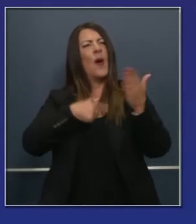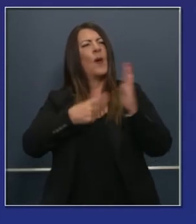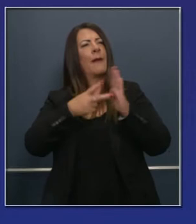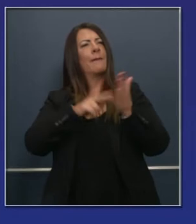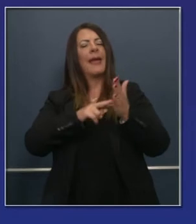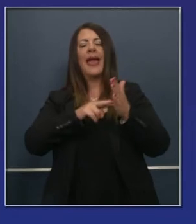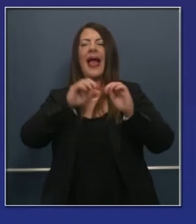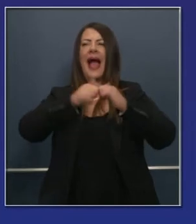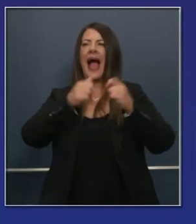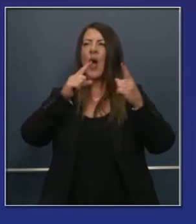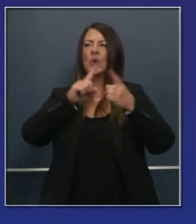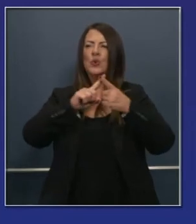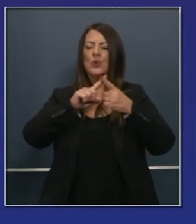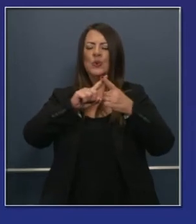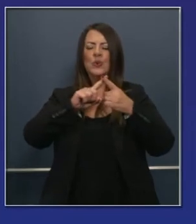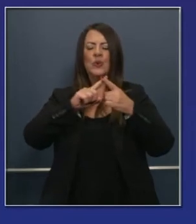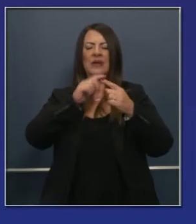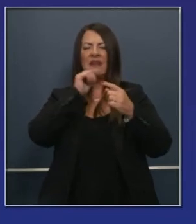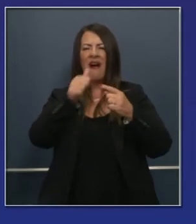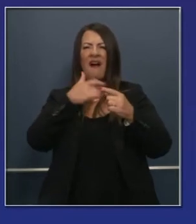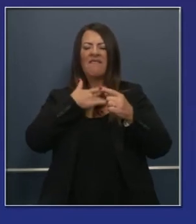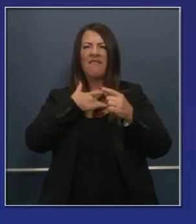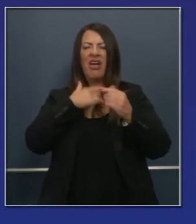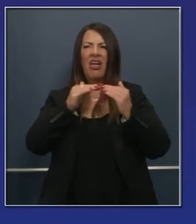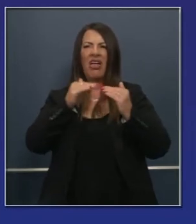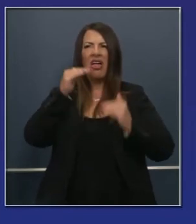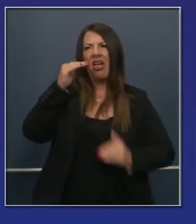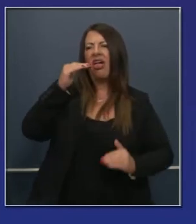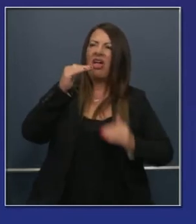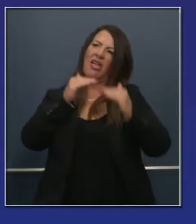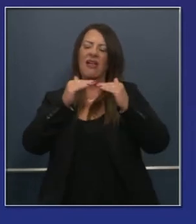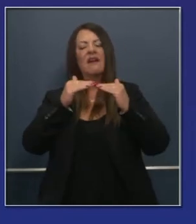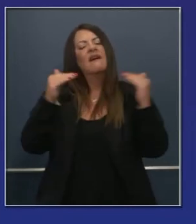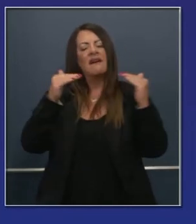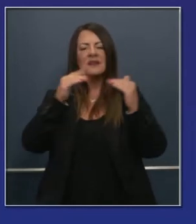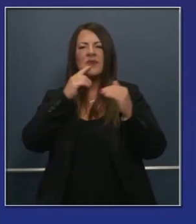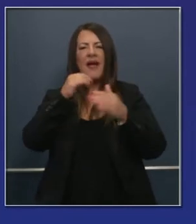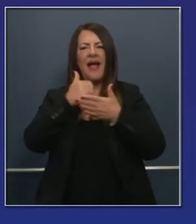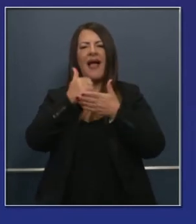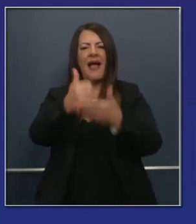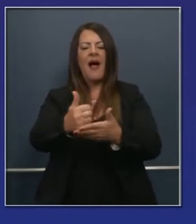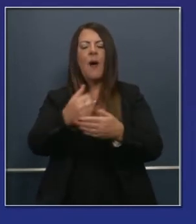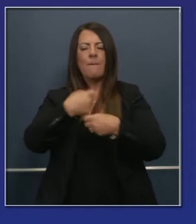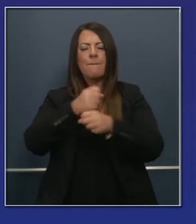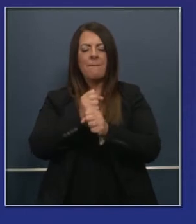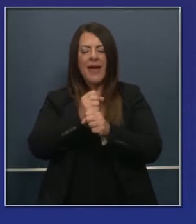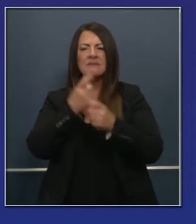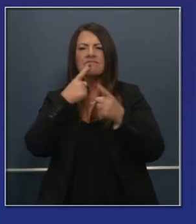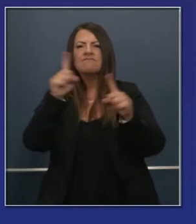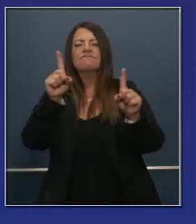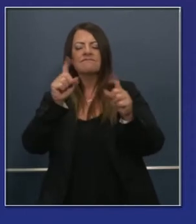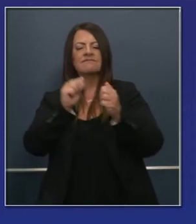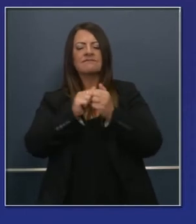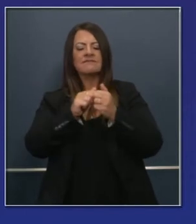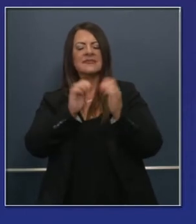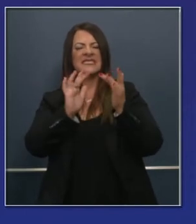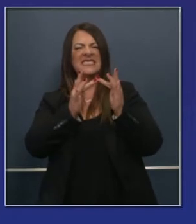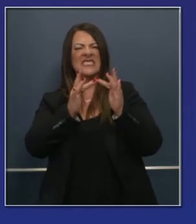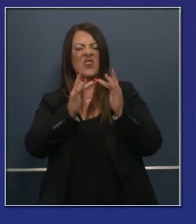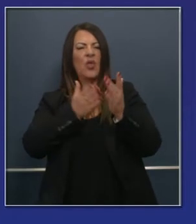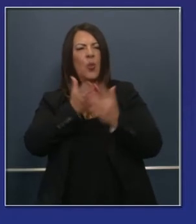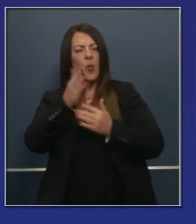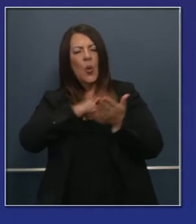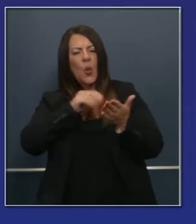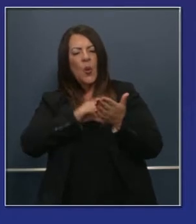salvar esta brecha digital y no es solamente un par de grupos y acerca de cuándo hacen la conexión virtual en